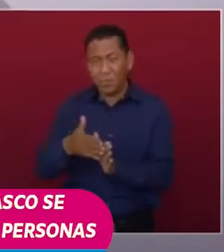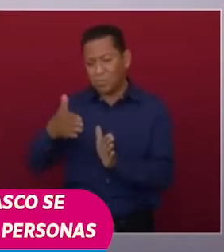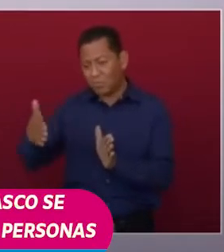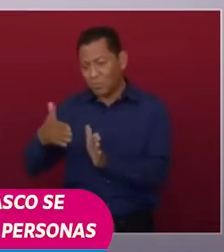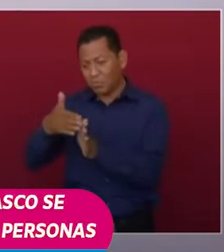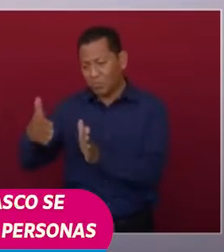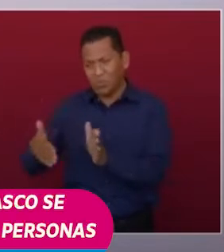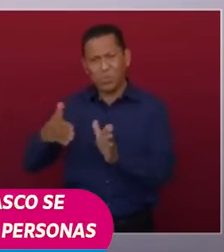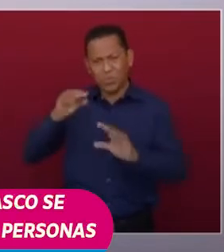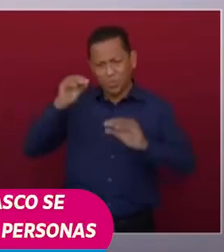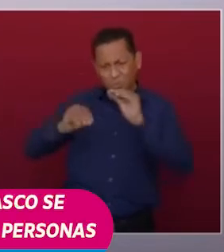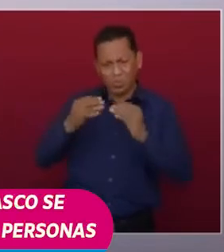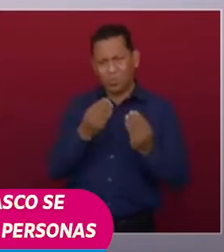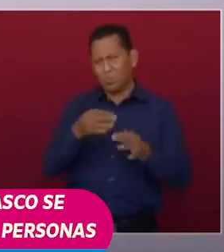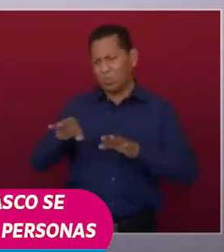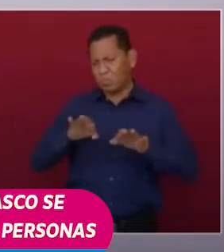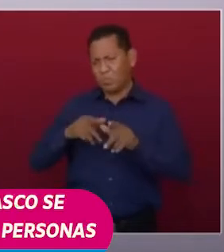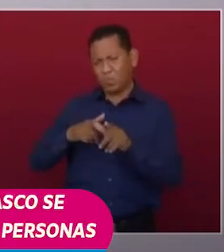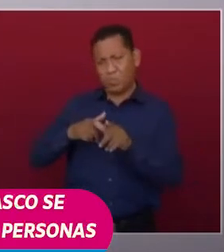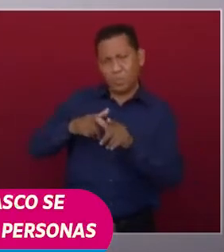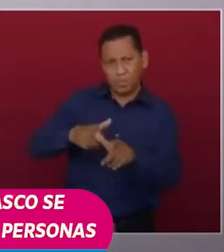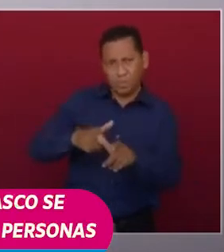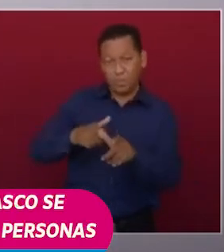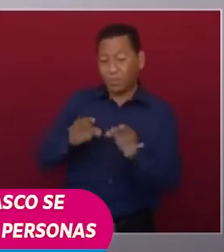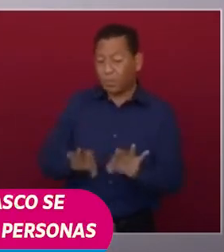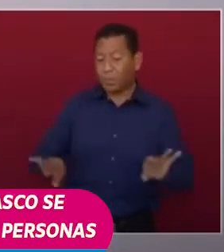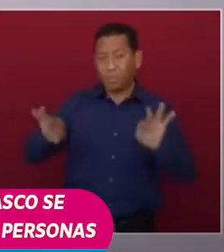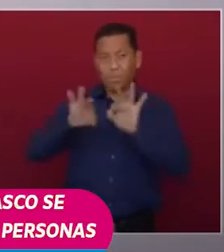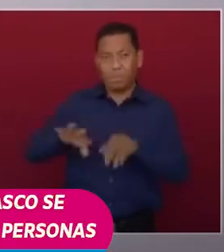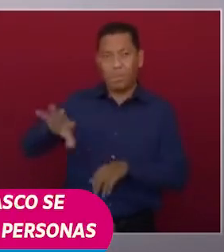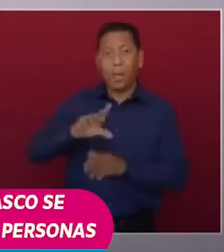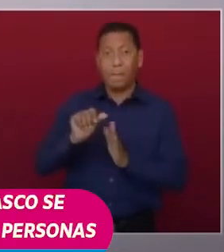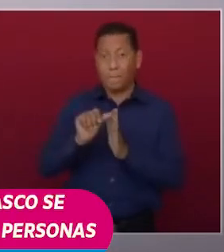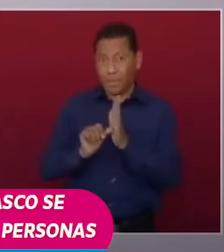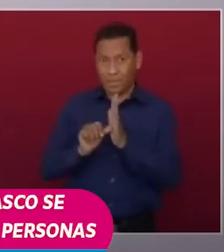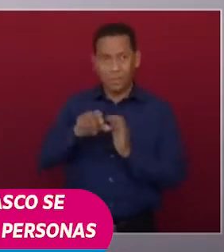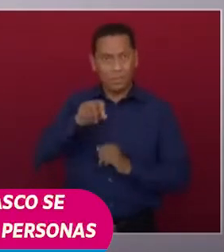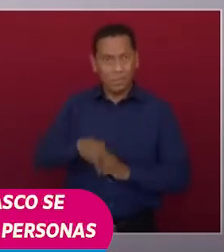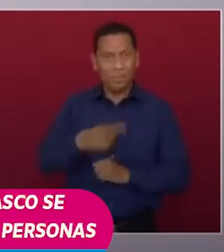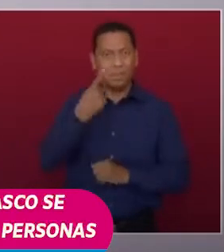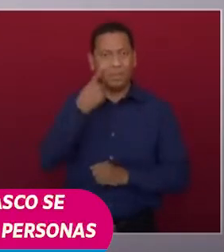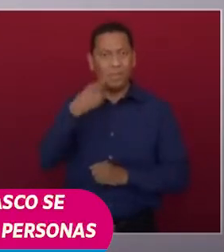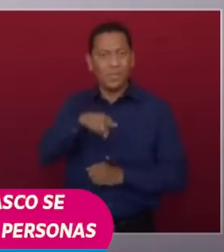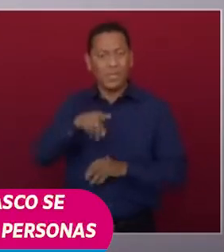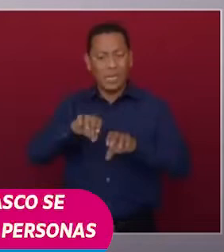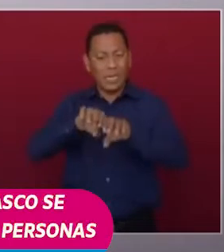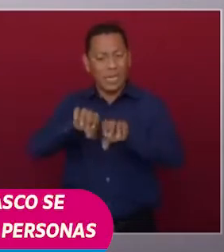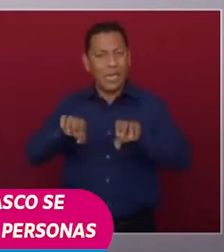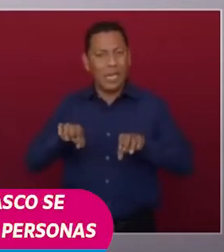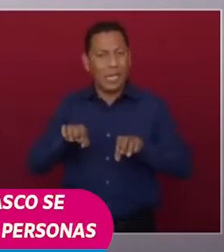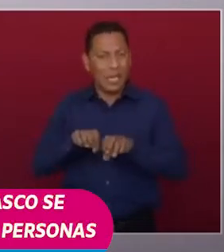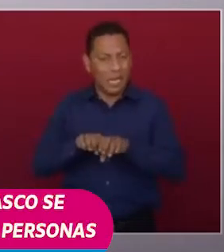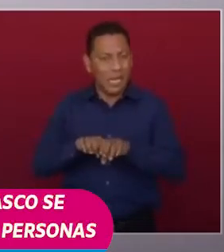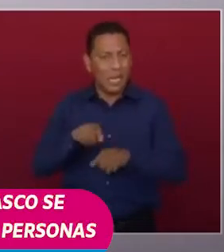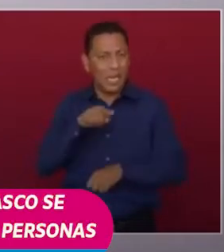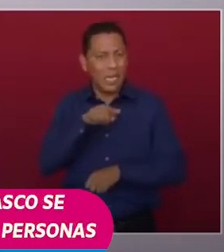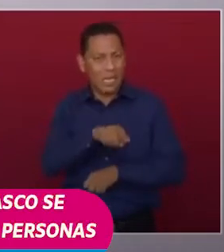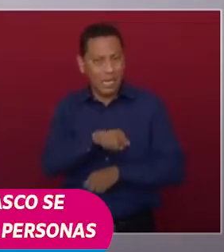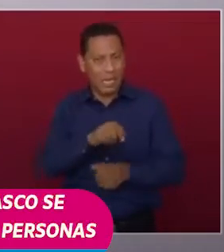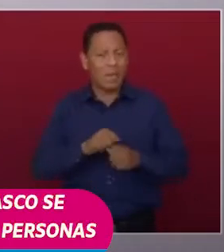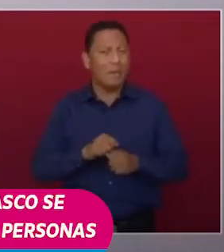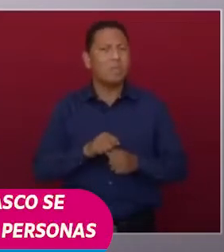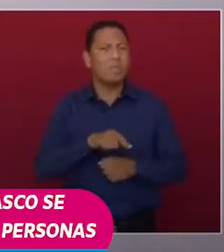de esta importante obra. En ese mismo mes, el equipo conformado de Project Manager